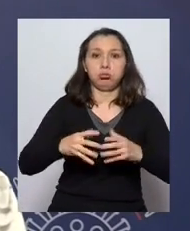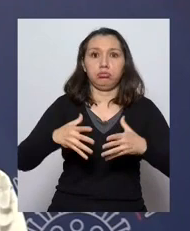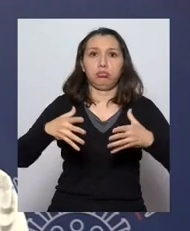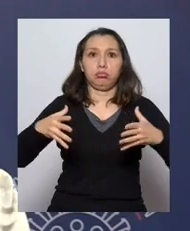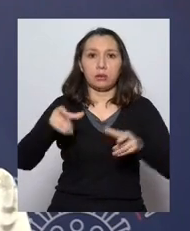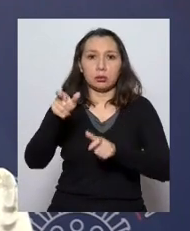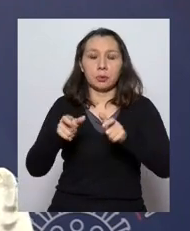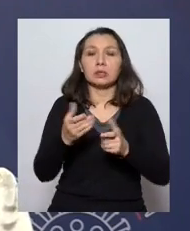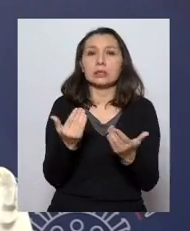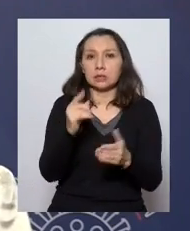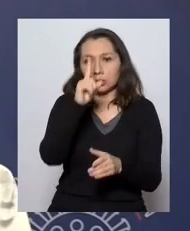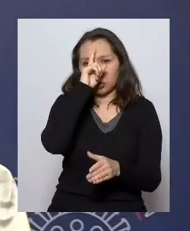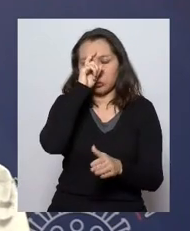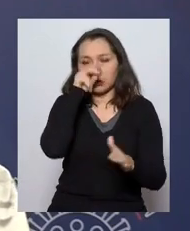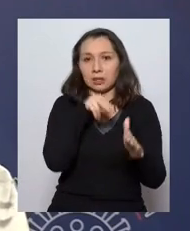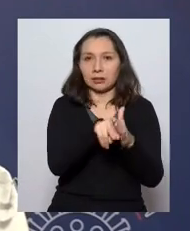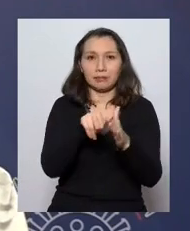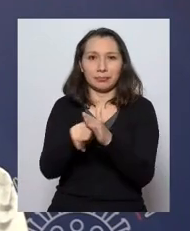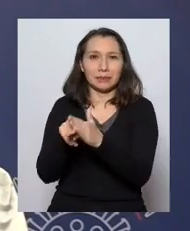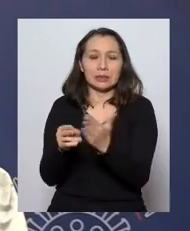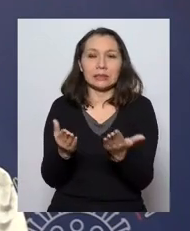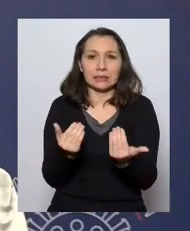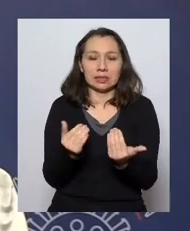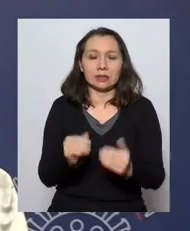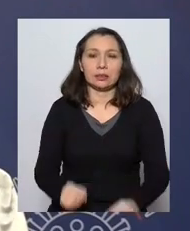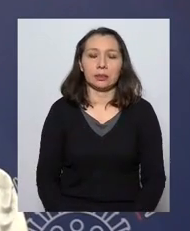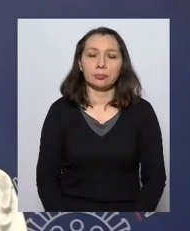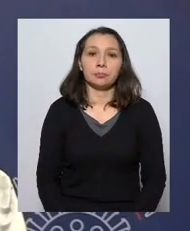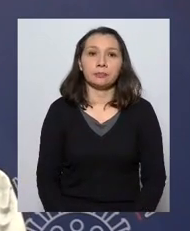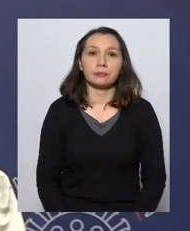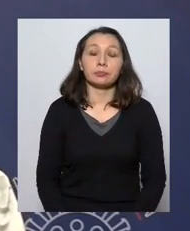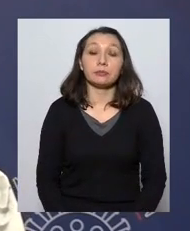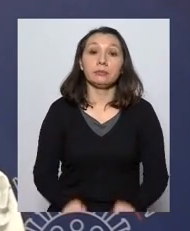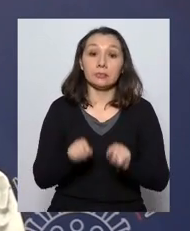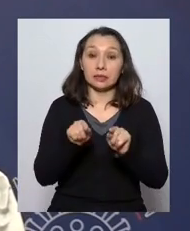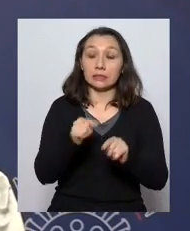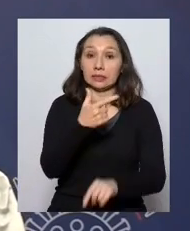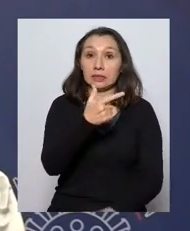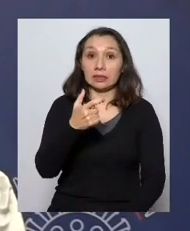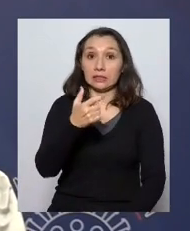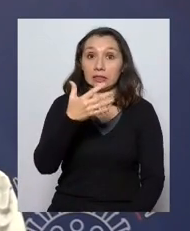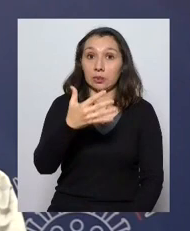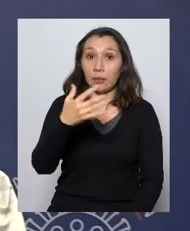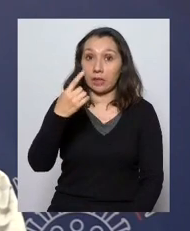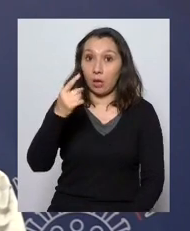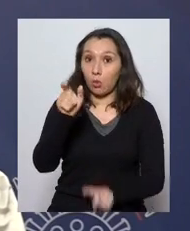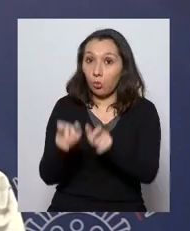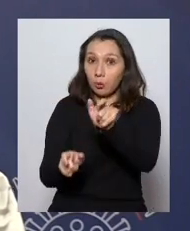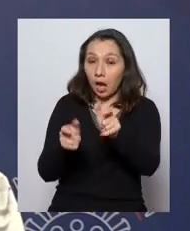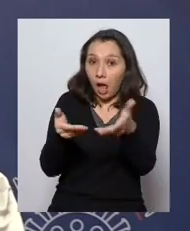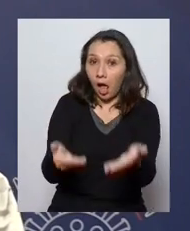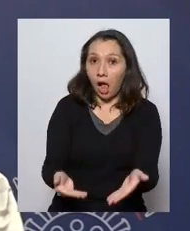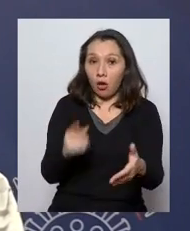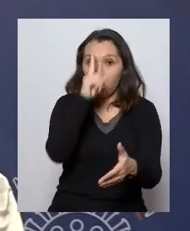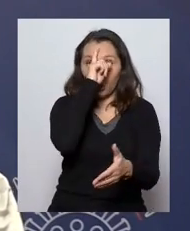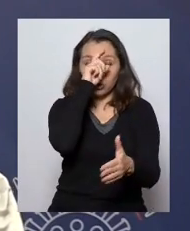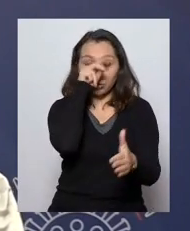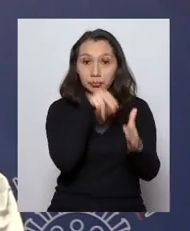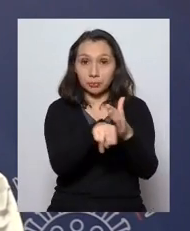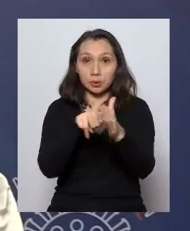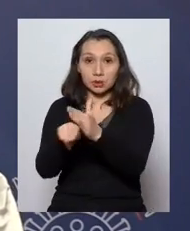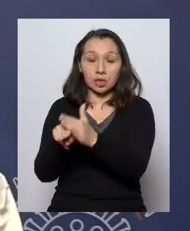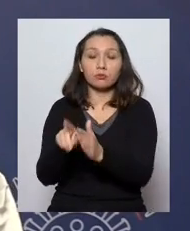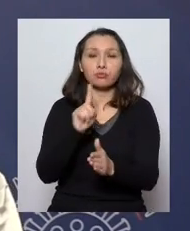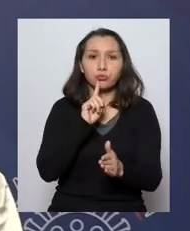mayor número de personas que van a requerir hospitalización. De estas 751 personas que están hoy día hospitalizadas,